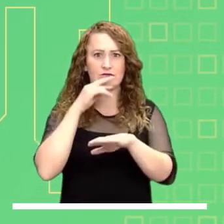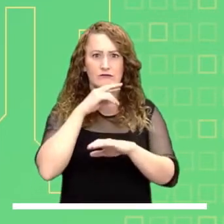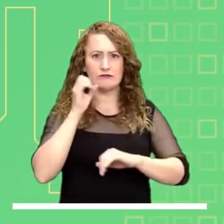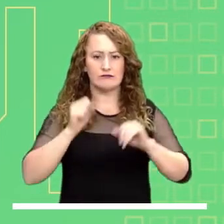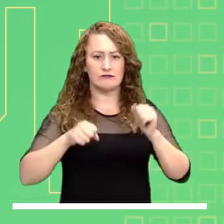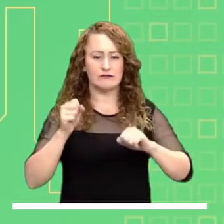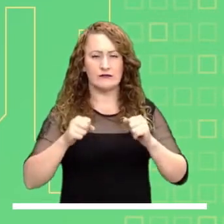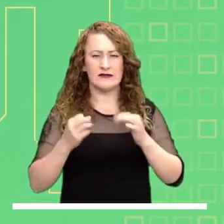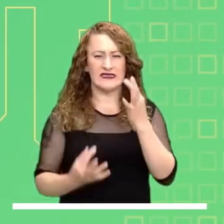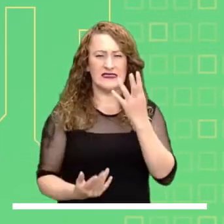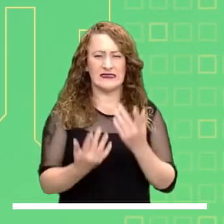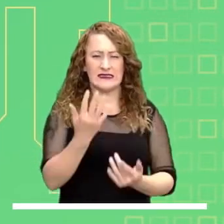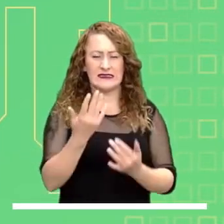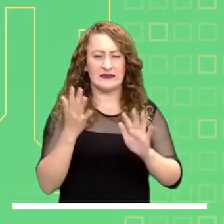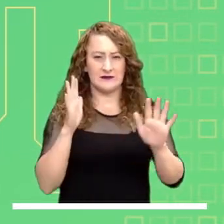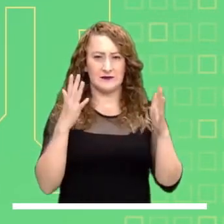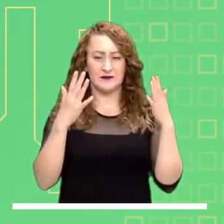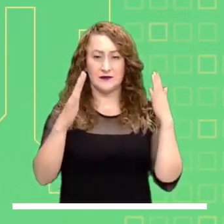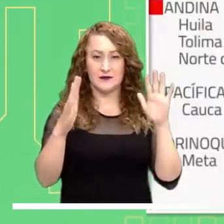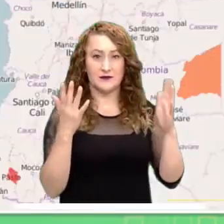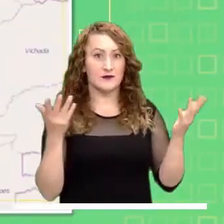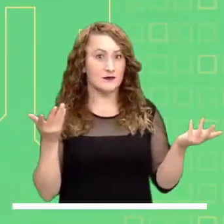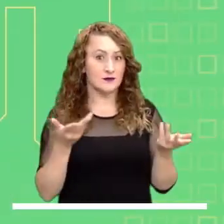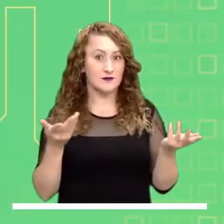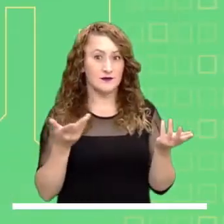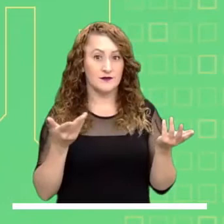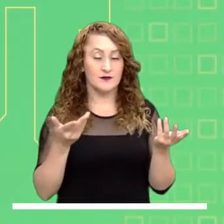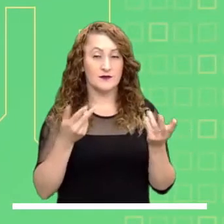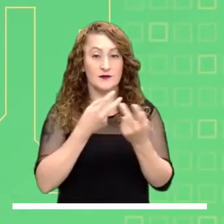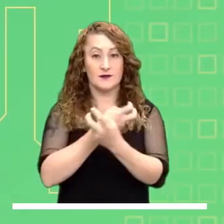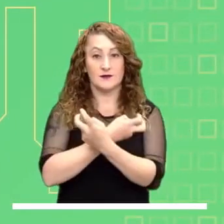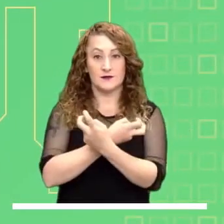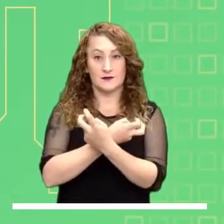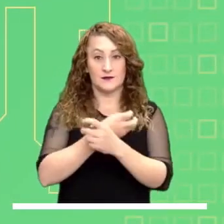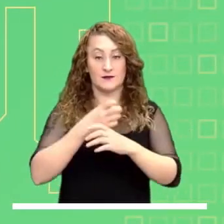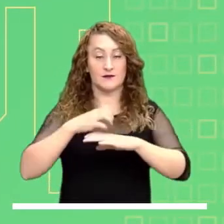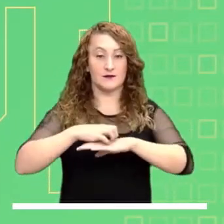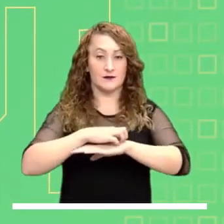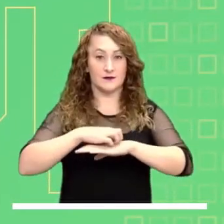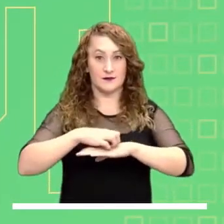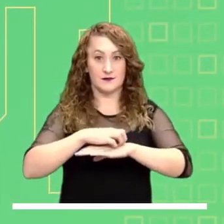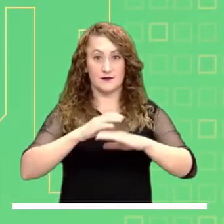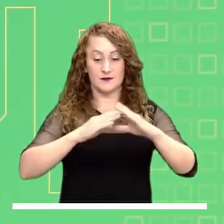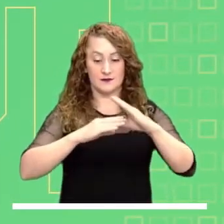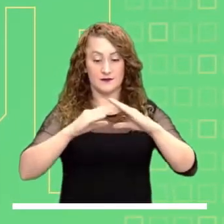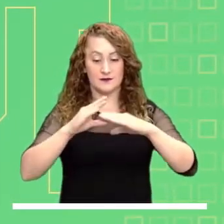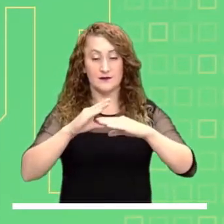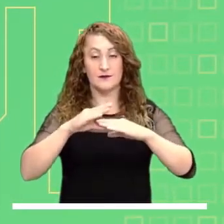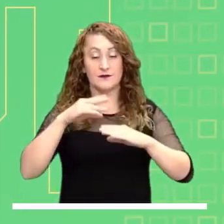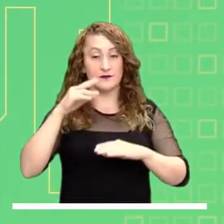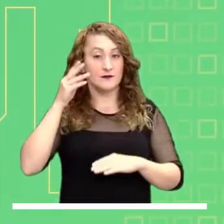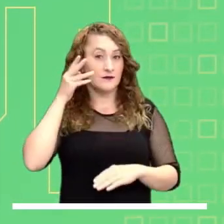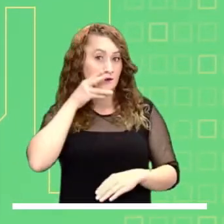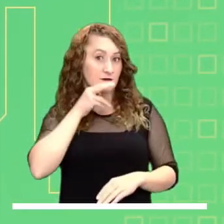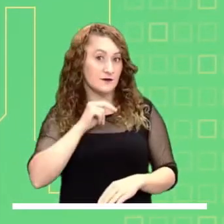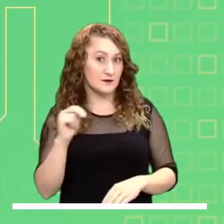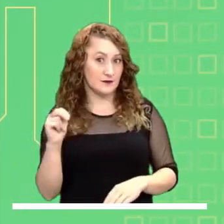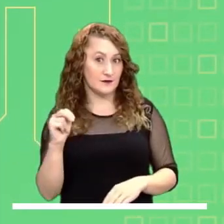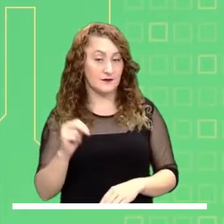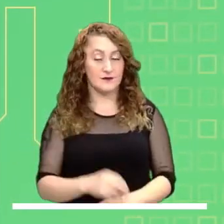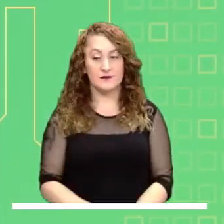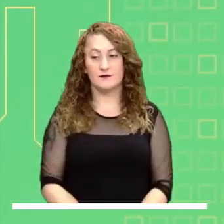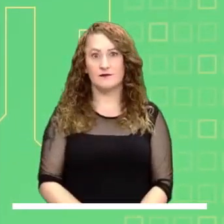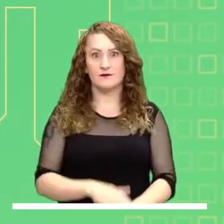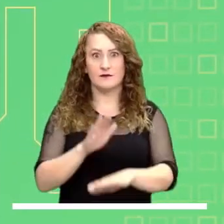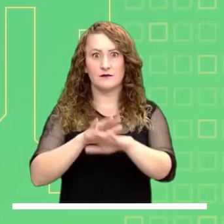ríos Suratá y Playón. Alerta roja por probabilidad de incendios en la cobertura vegetal de los departamentos de Huila, Tolima, Cauca y